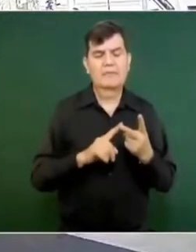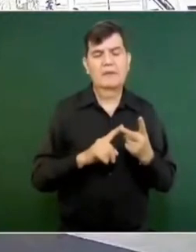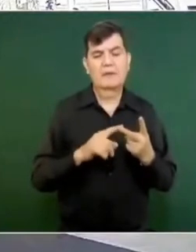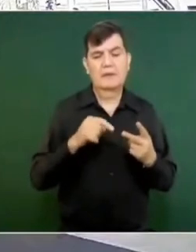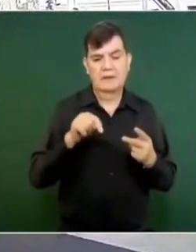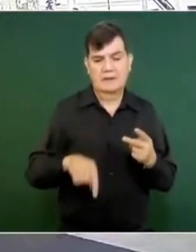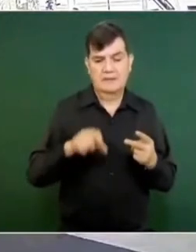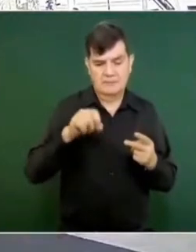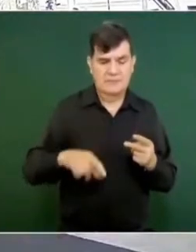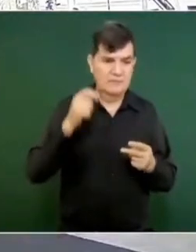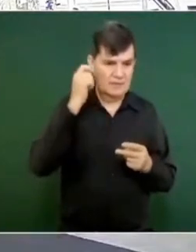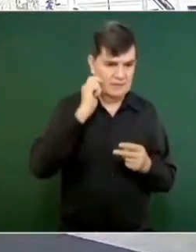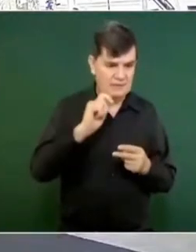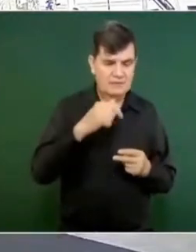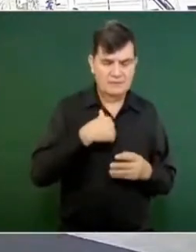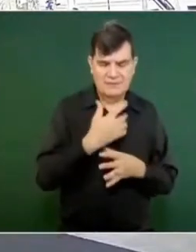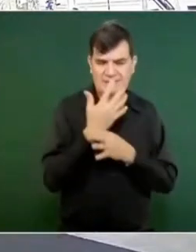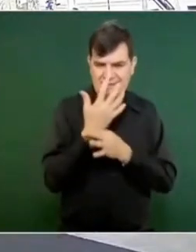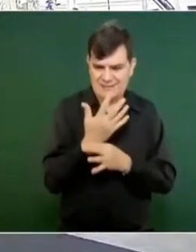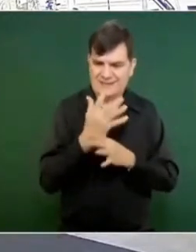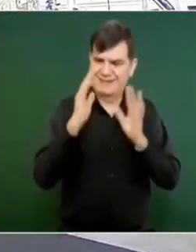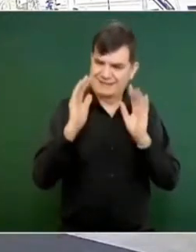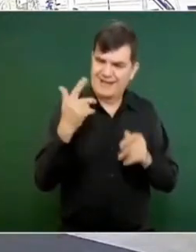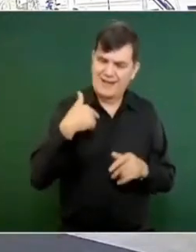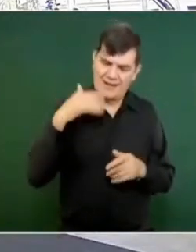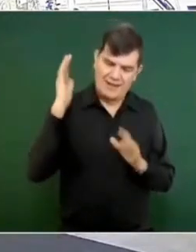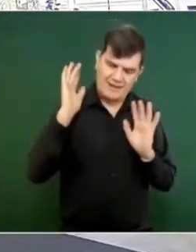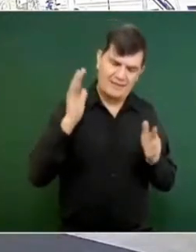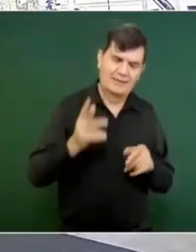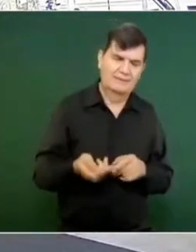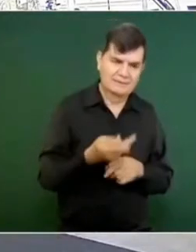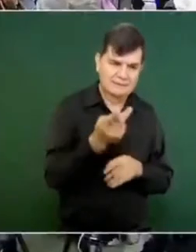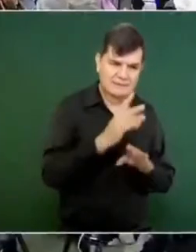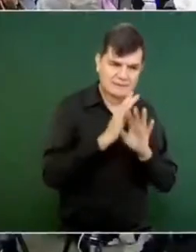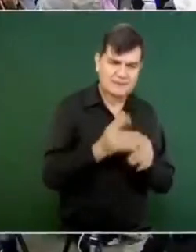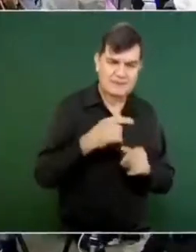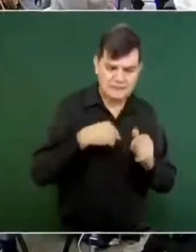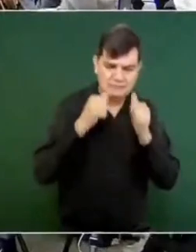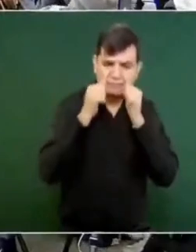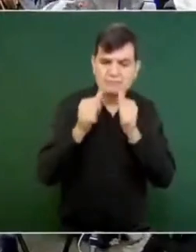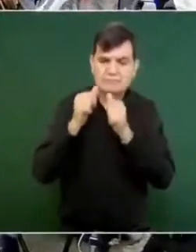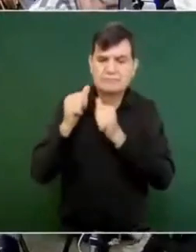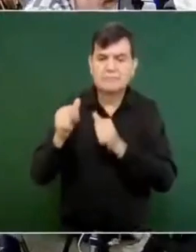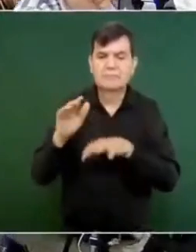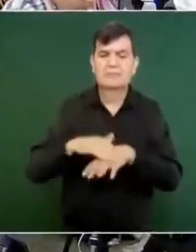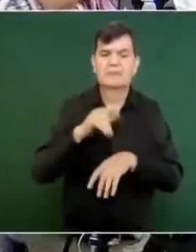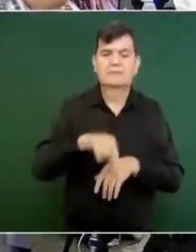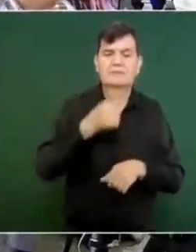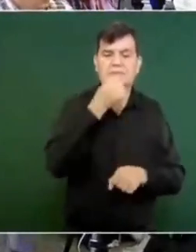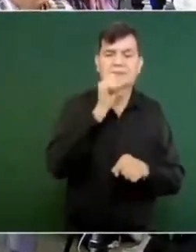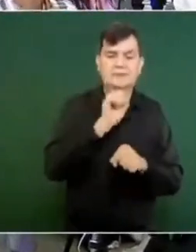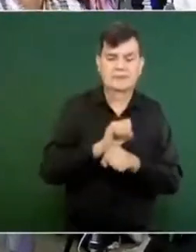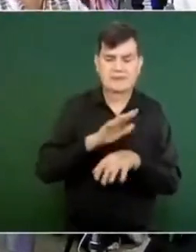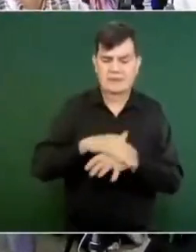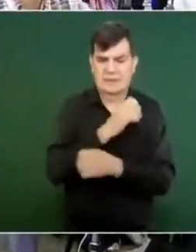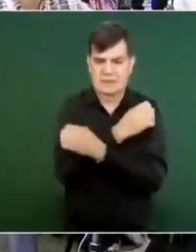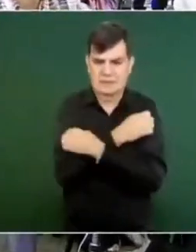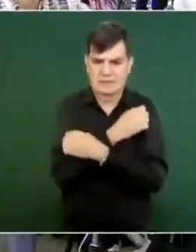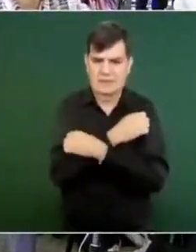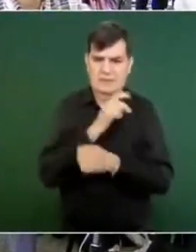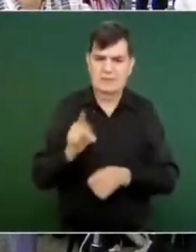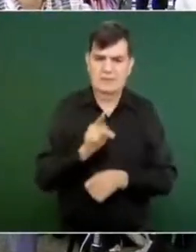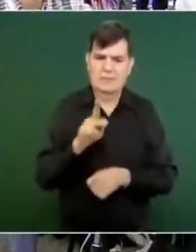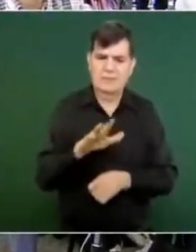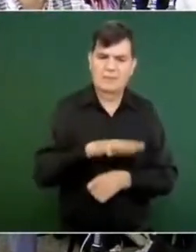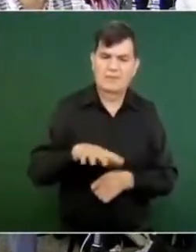De aquí mismo de Guerrero, yo ya se lo había expuesto, ya se ha estado atendiendo de alguna manera por parte de la Secretaría de Educación Pública